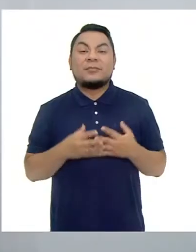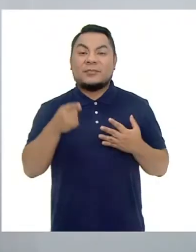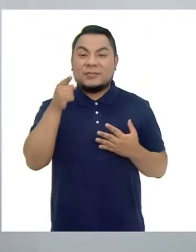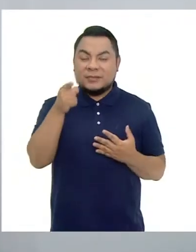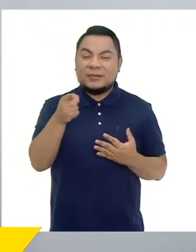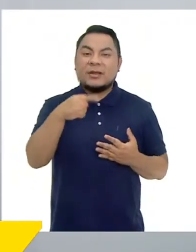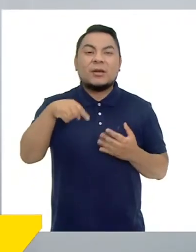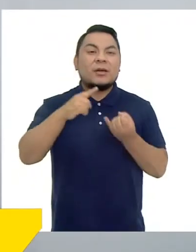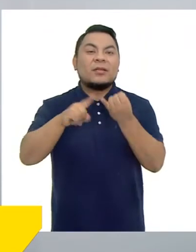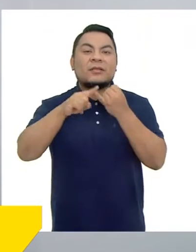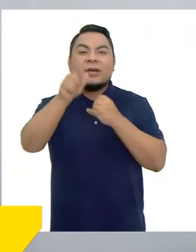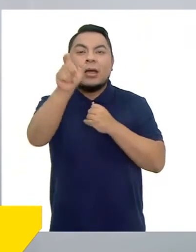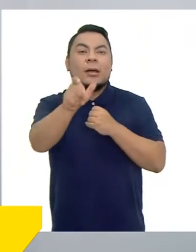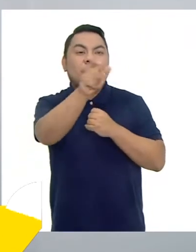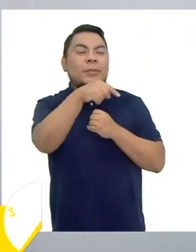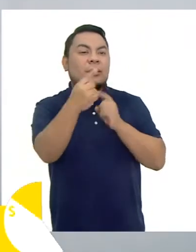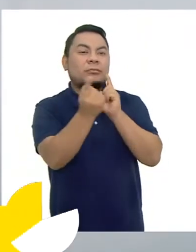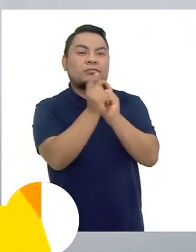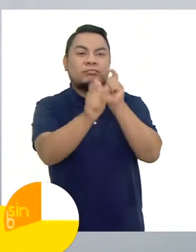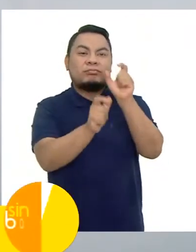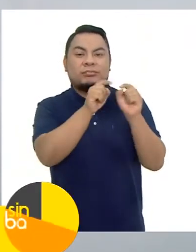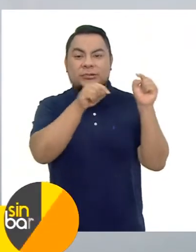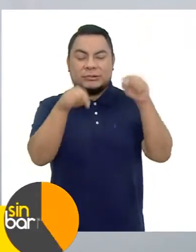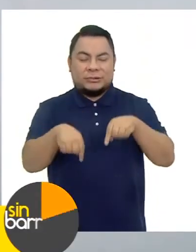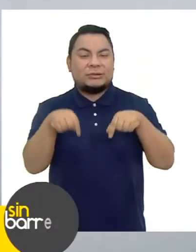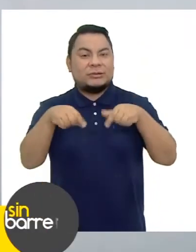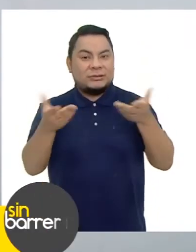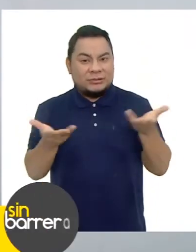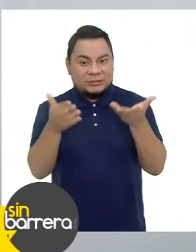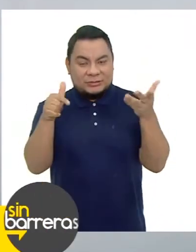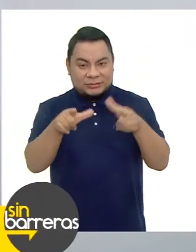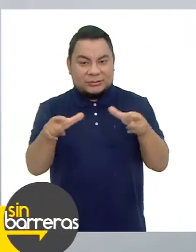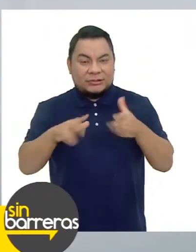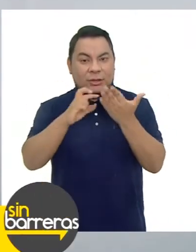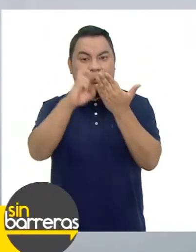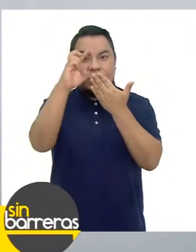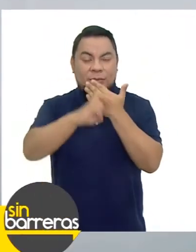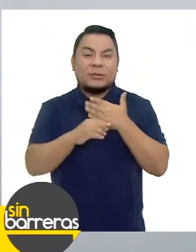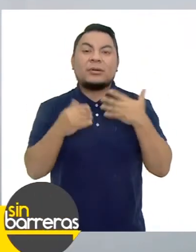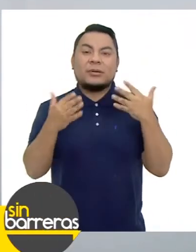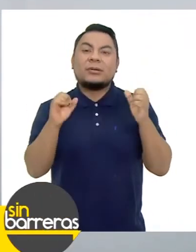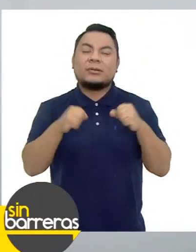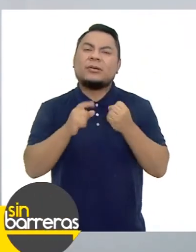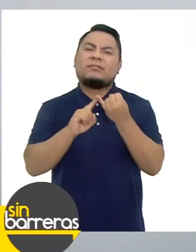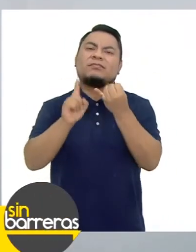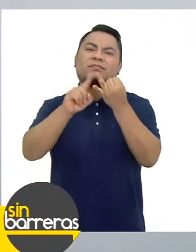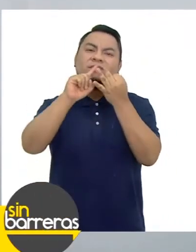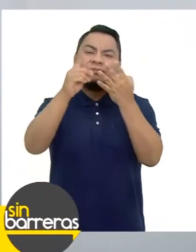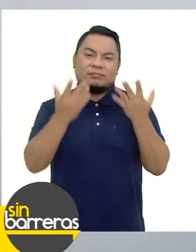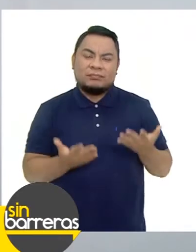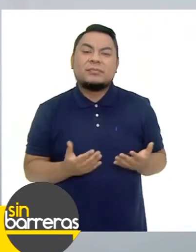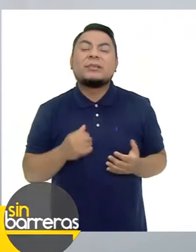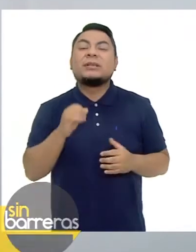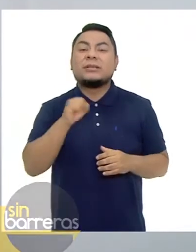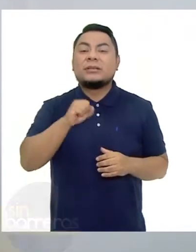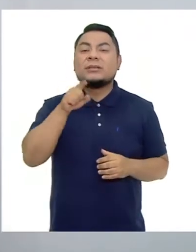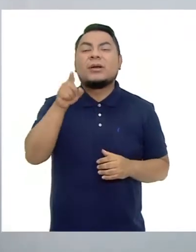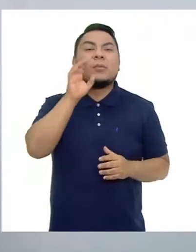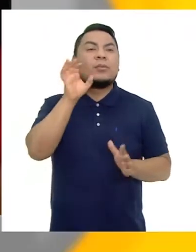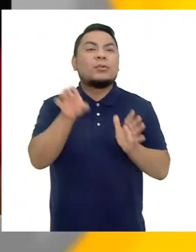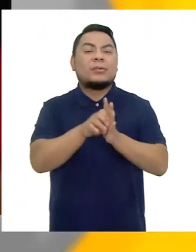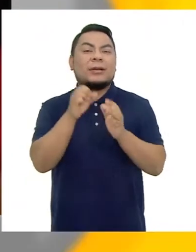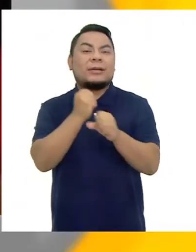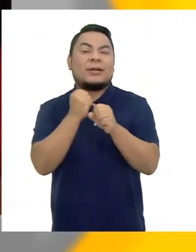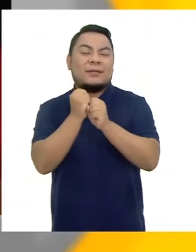La incidencia La Con los diversos públicos Que hemos tenido En el programa Ha sido diversa Con